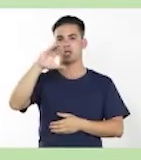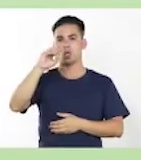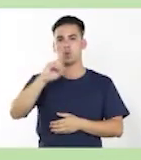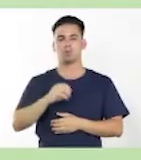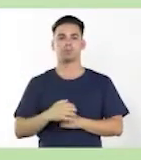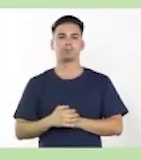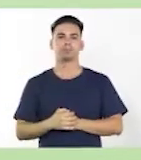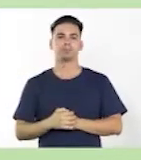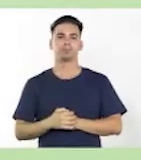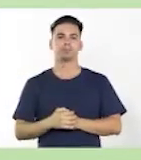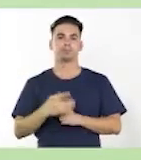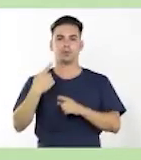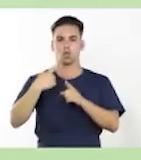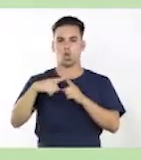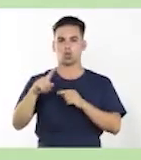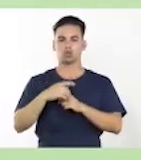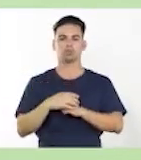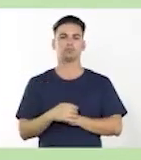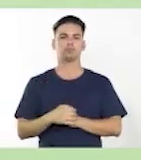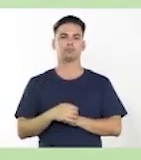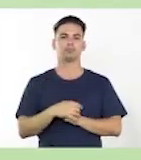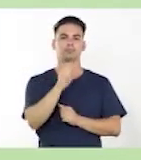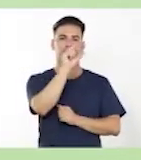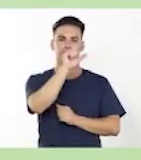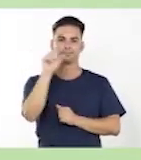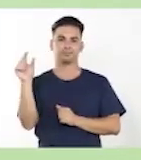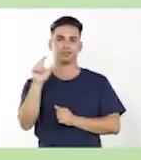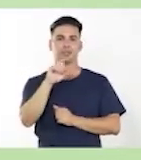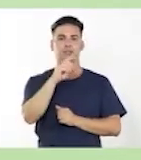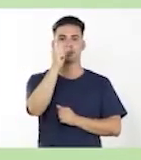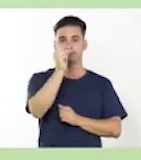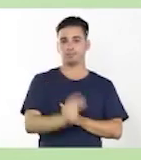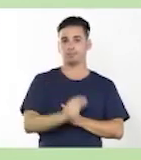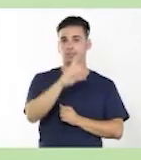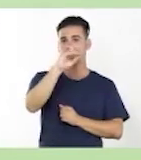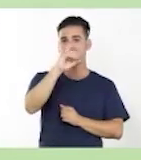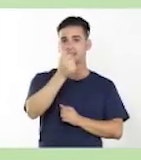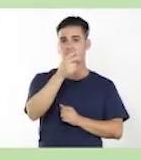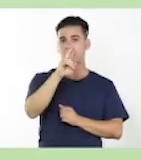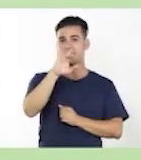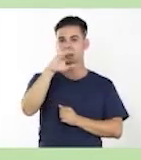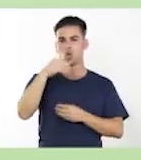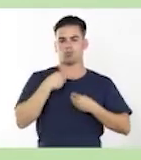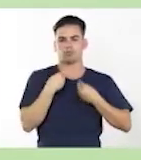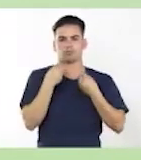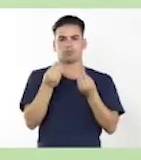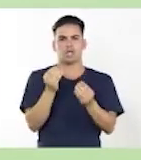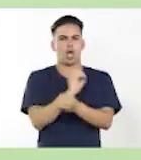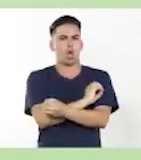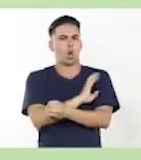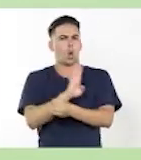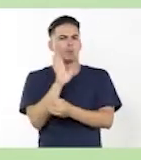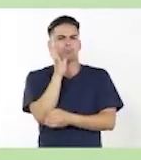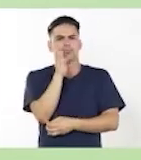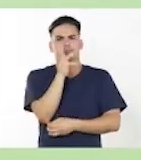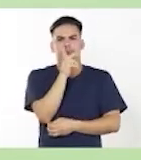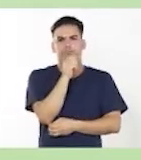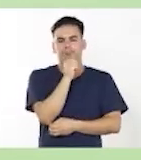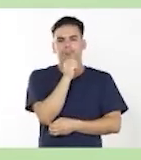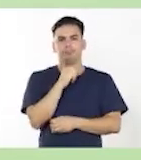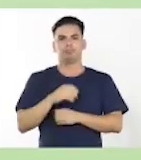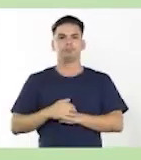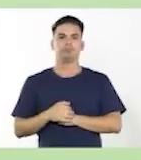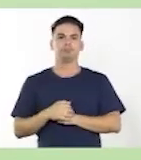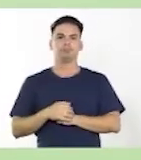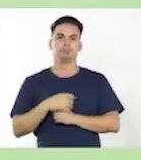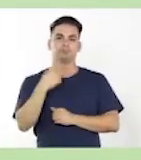Vamos a la otra oración. Darío legó una obra deslumbrante de extraordinaria belleza